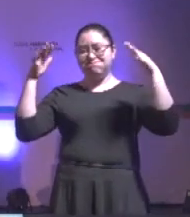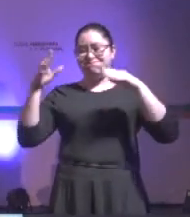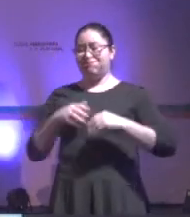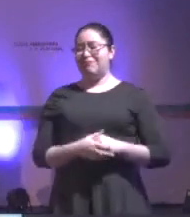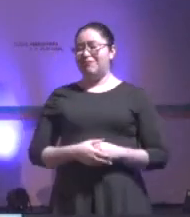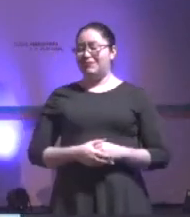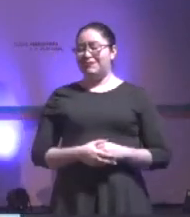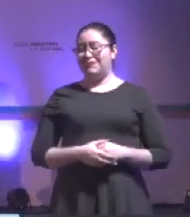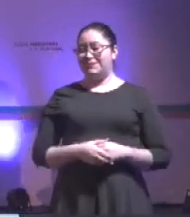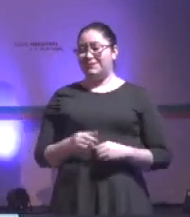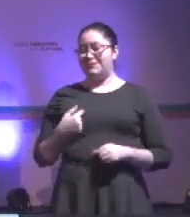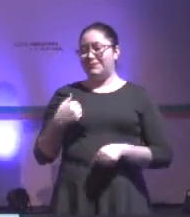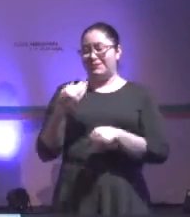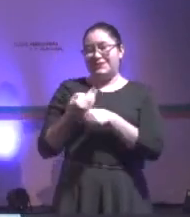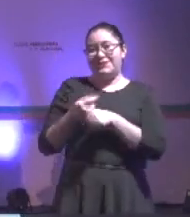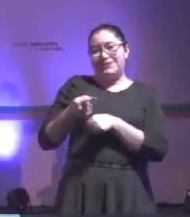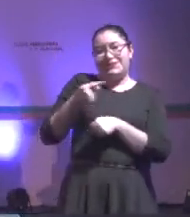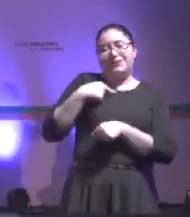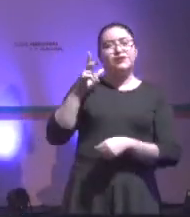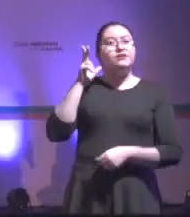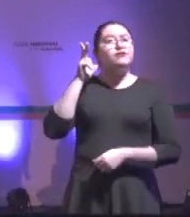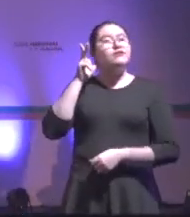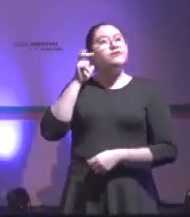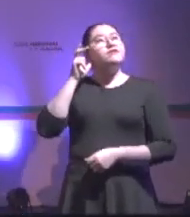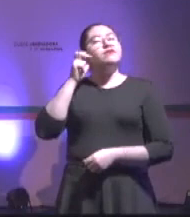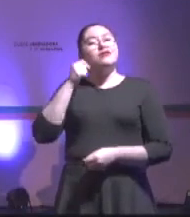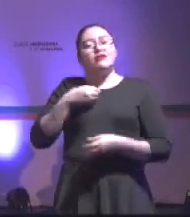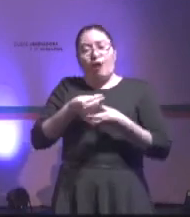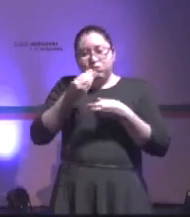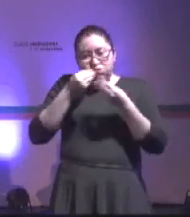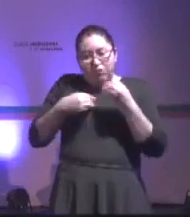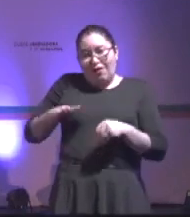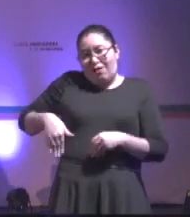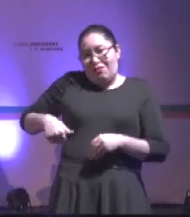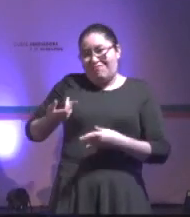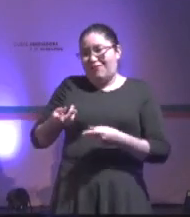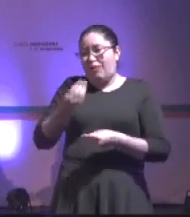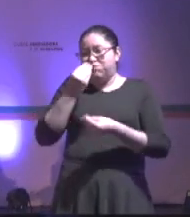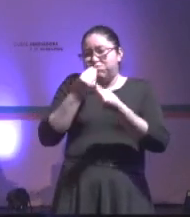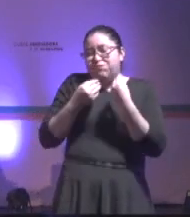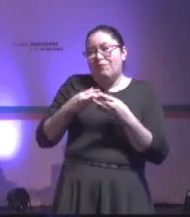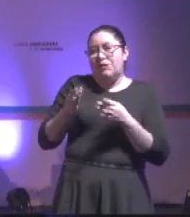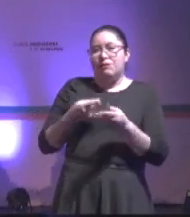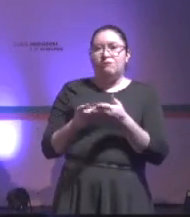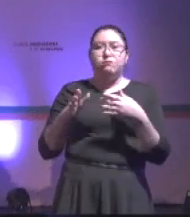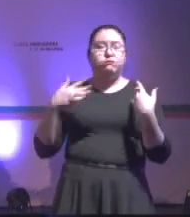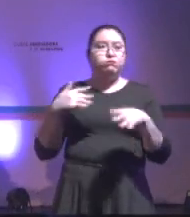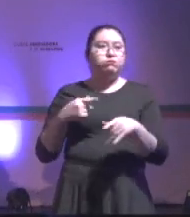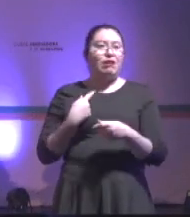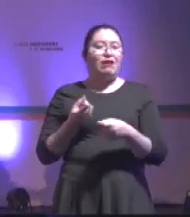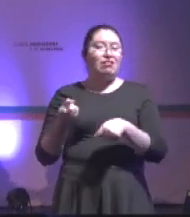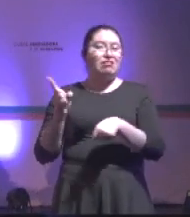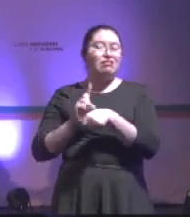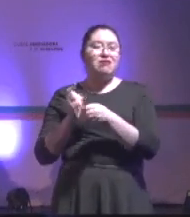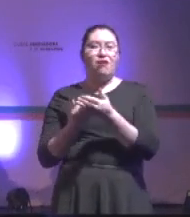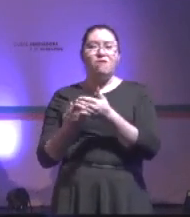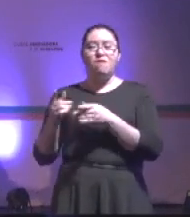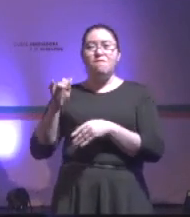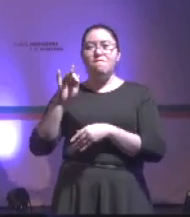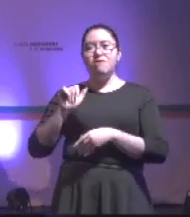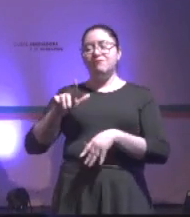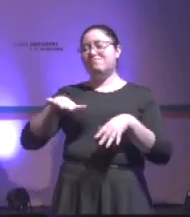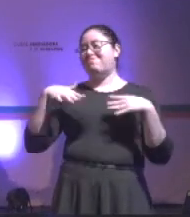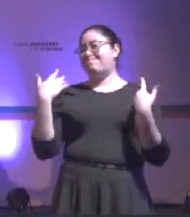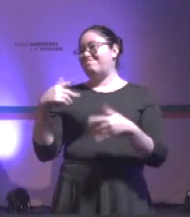Estaba yo aquí tras las bambalinas, escuchando, apenas comiendo, porque se pueden imaginar que ha sido un poco caótico hoy la feria del libro.